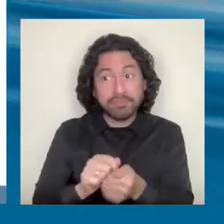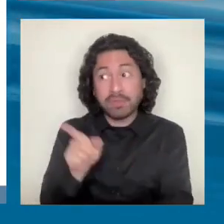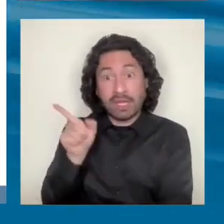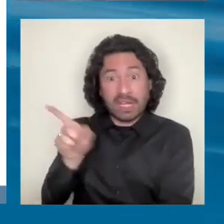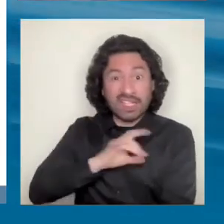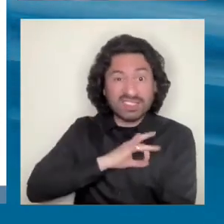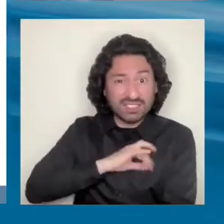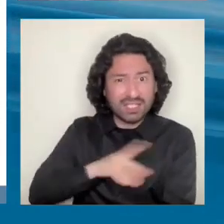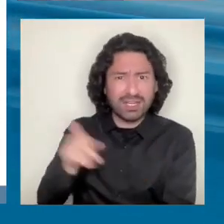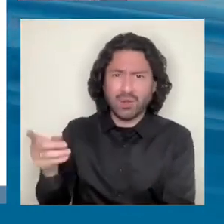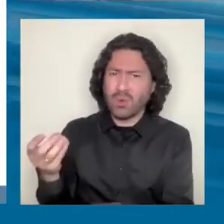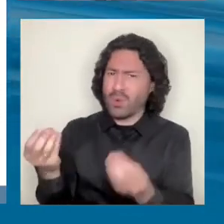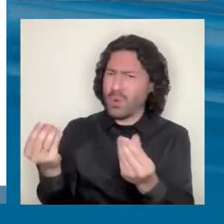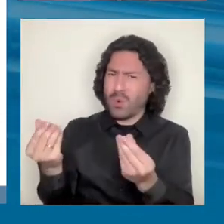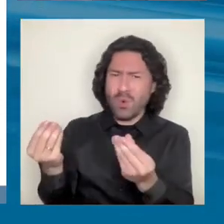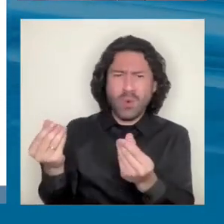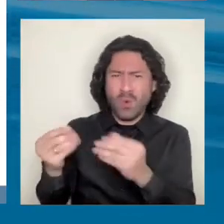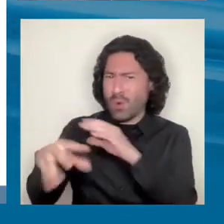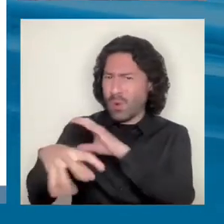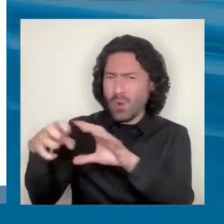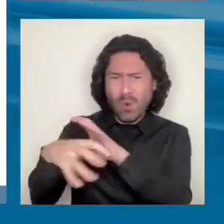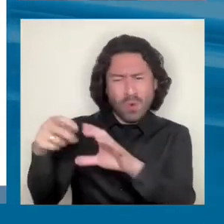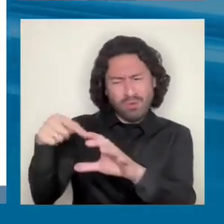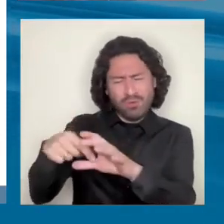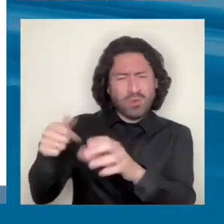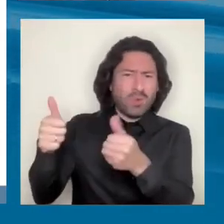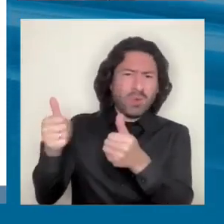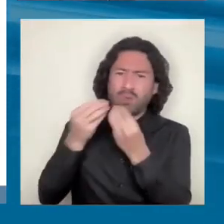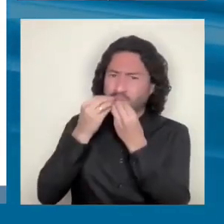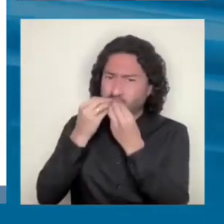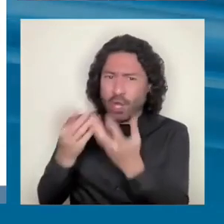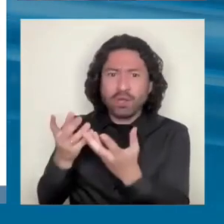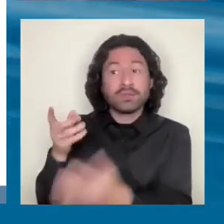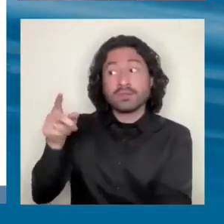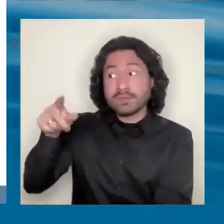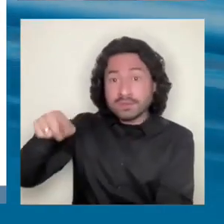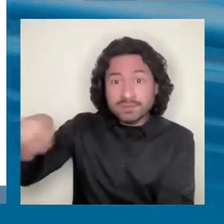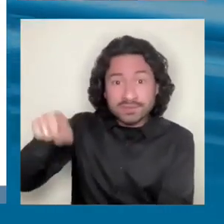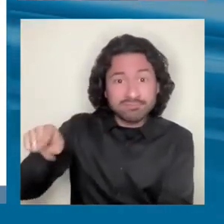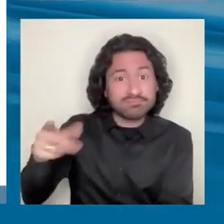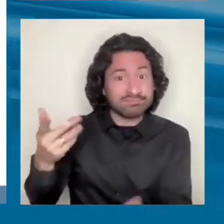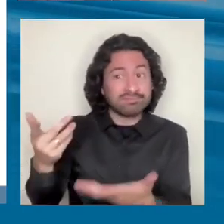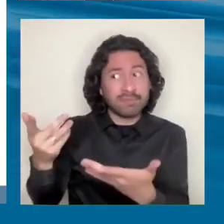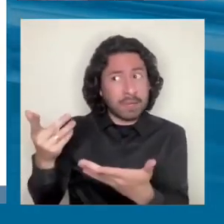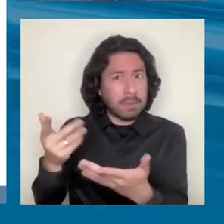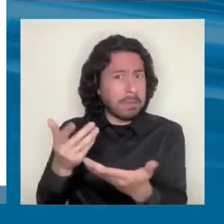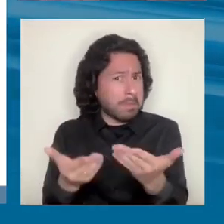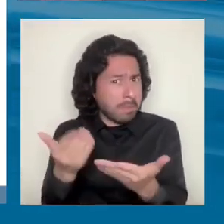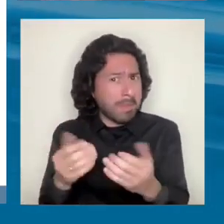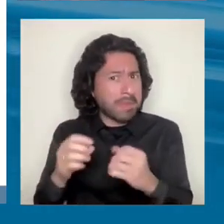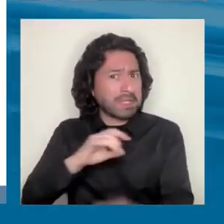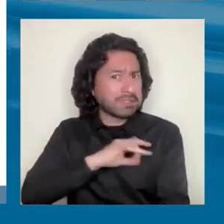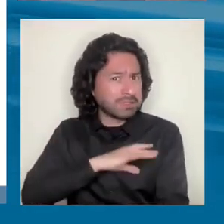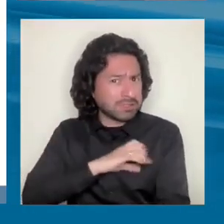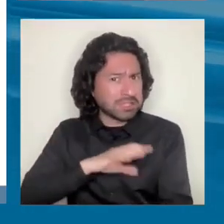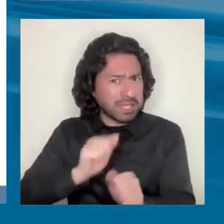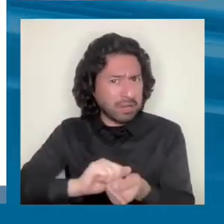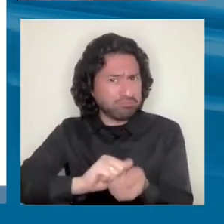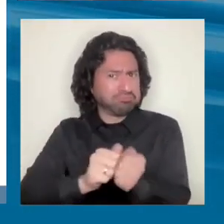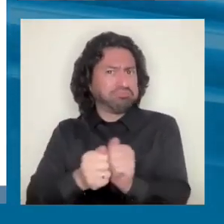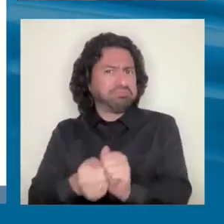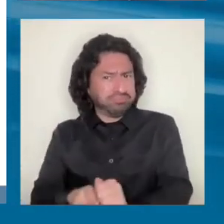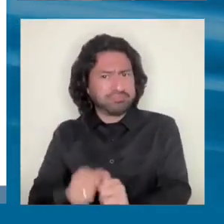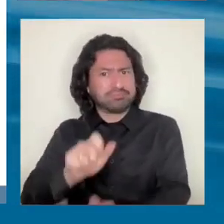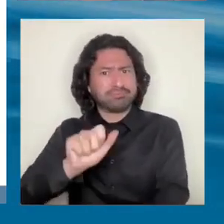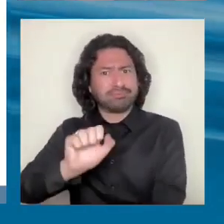tanta riqueza minera entonces ahí está planteada la discusión bueno, ¿podrá Chile eventualmente producir electrolitos, avanzar a la